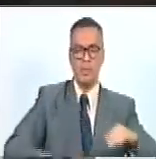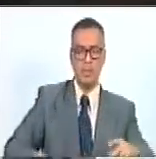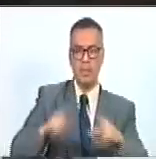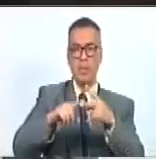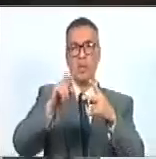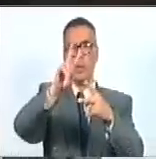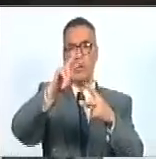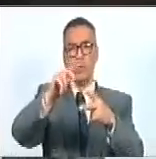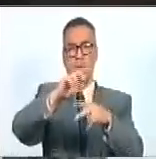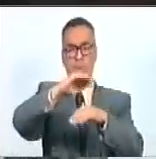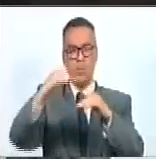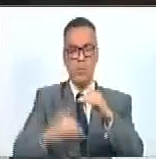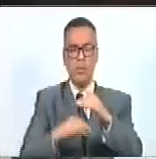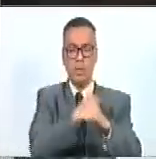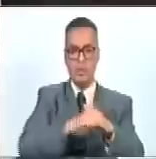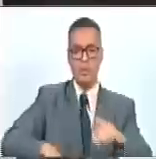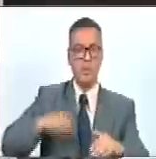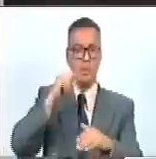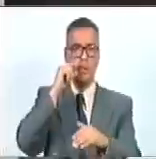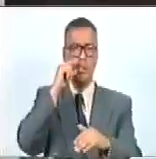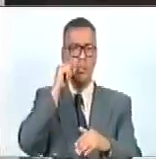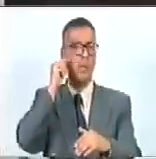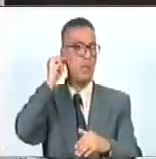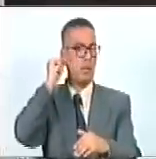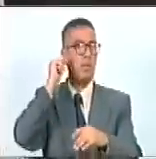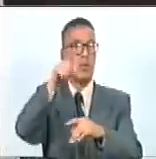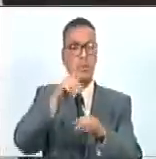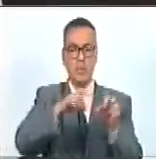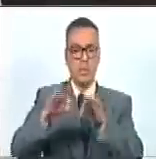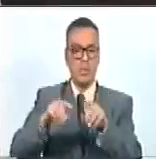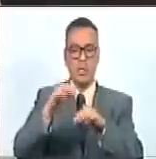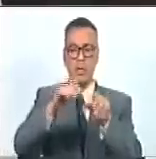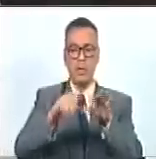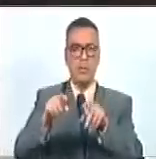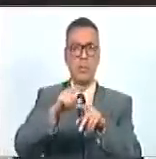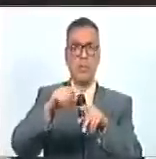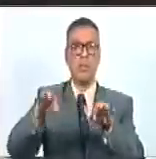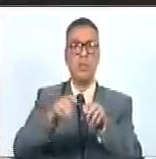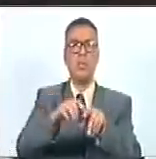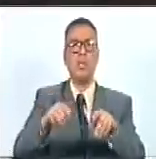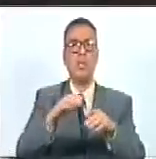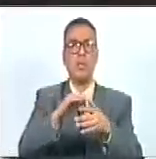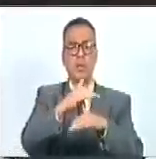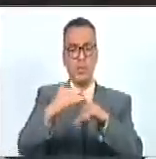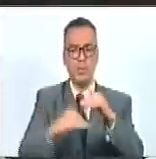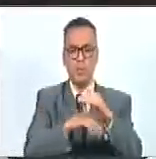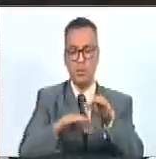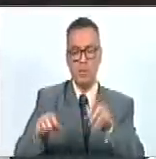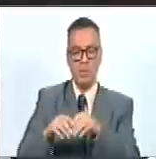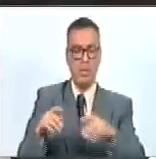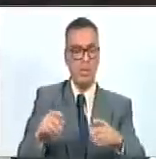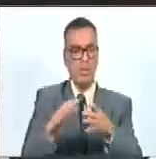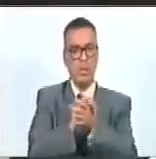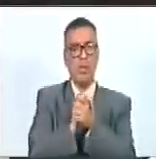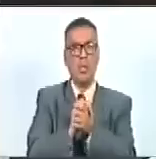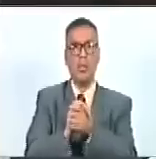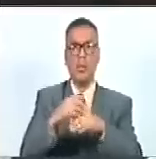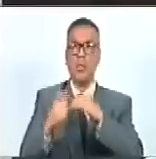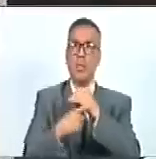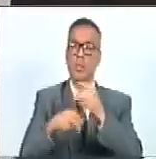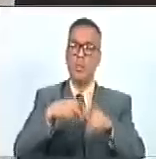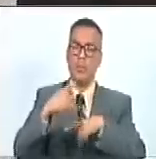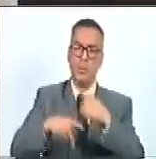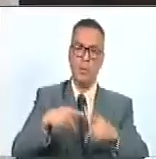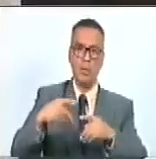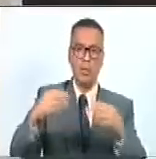vicepresidenta América Pérez, secretaria, subsecretaria, colegas parlamentarios, equipo técnico que nos acompaña,